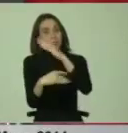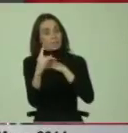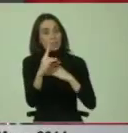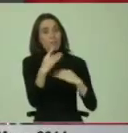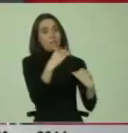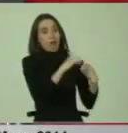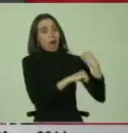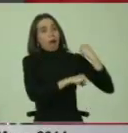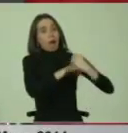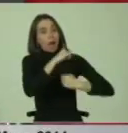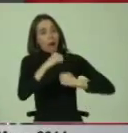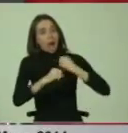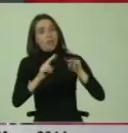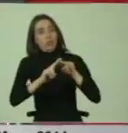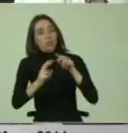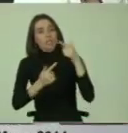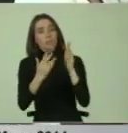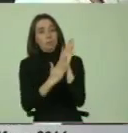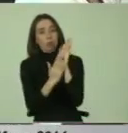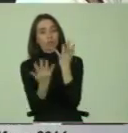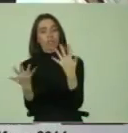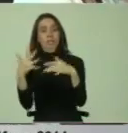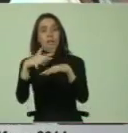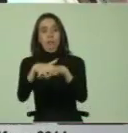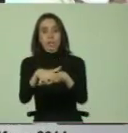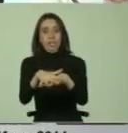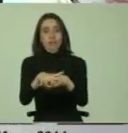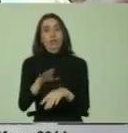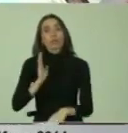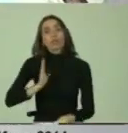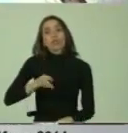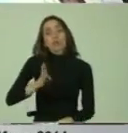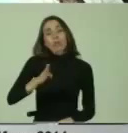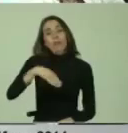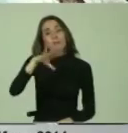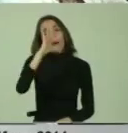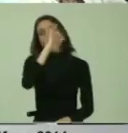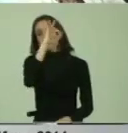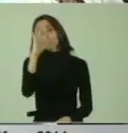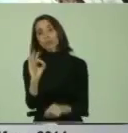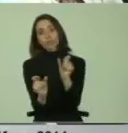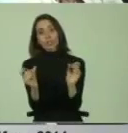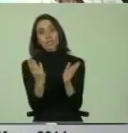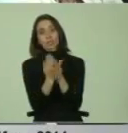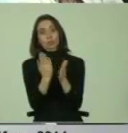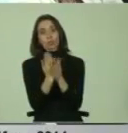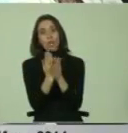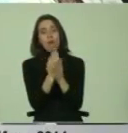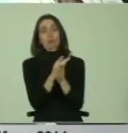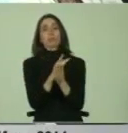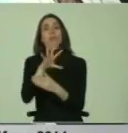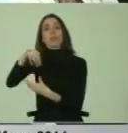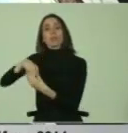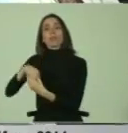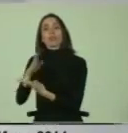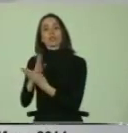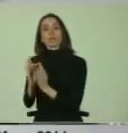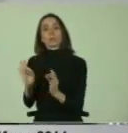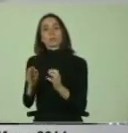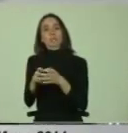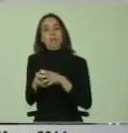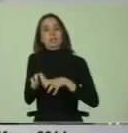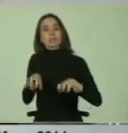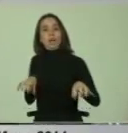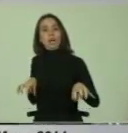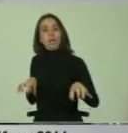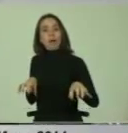años que se llevan con políticas de integración tan solo, todavía el mayor porcentaje de estudiantes está en la escuela especial segregada.